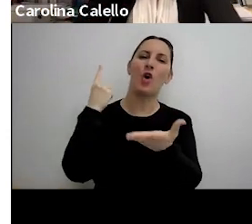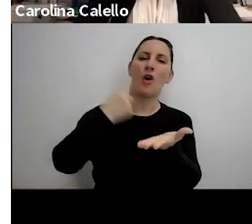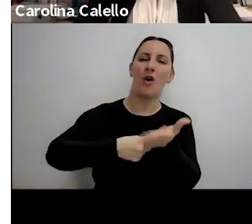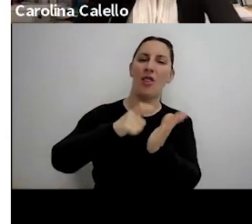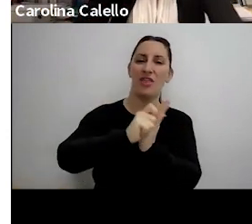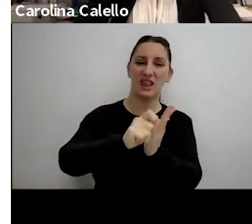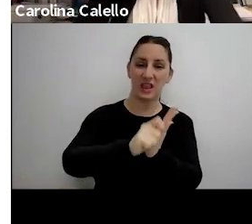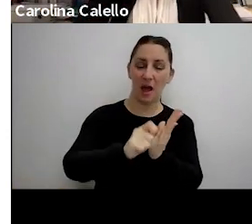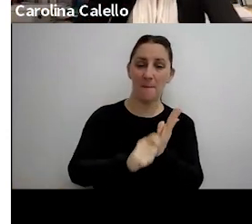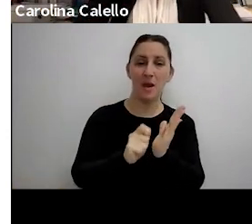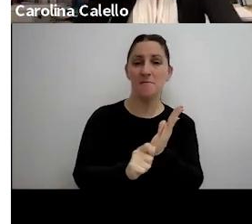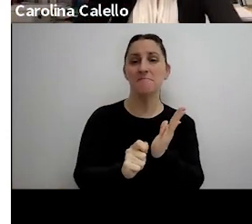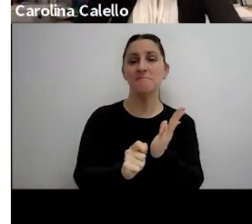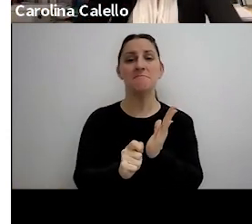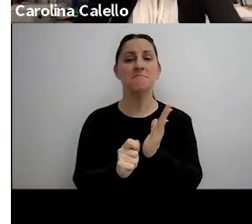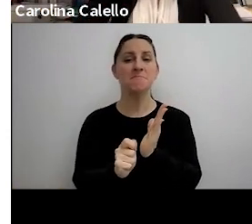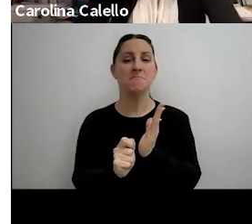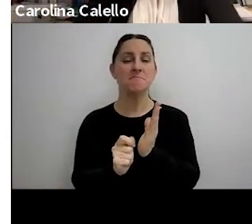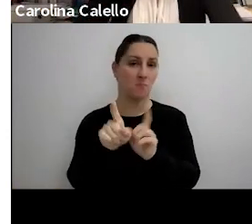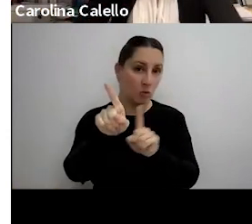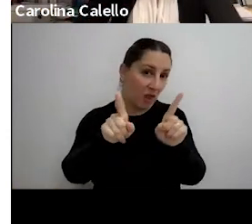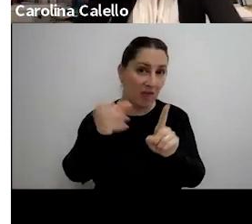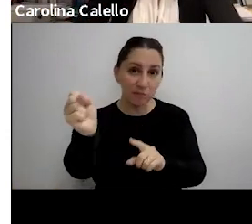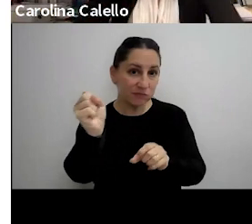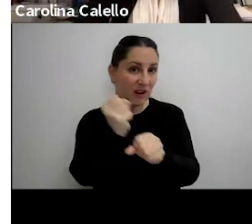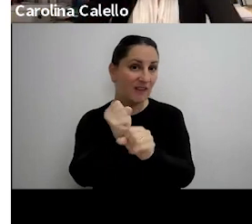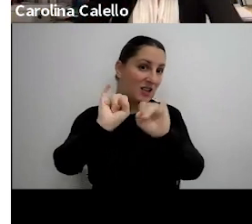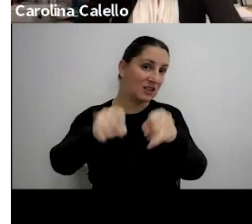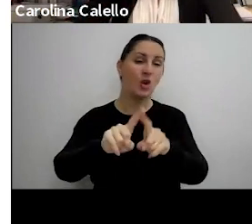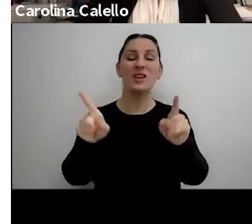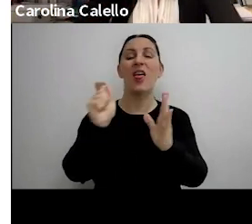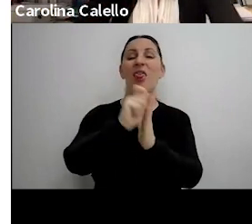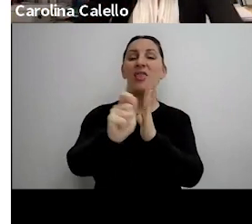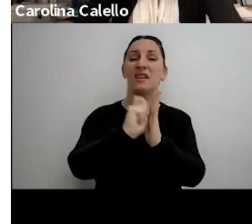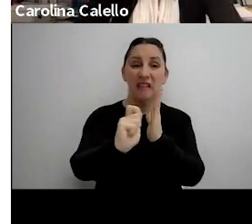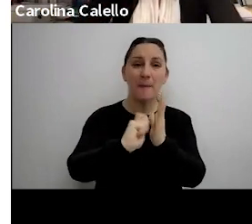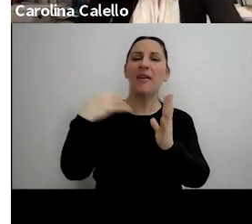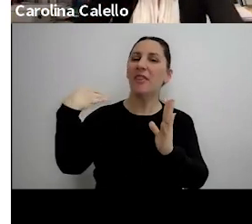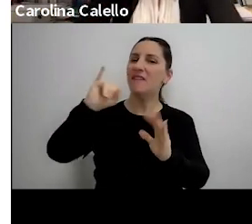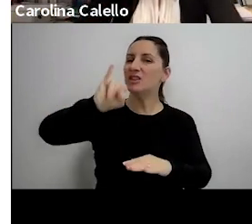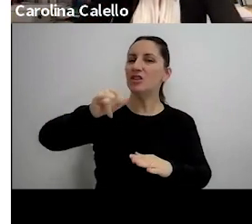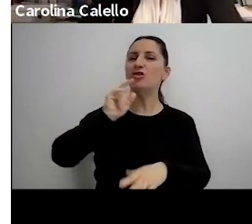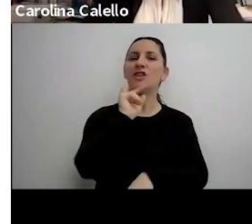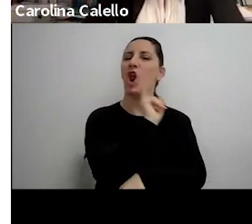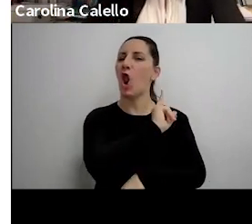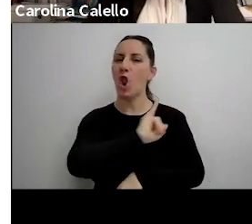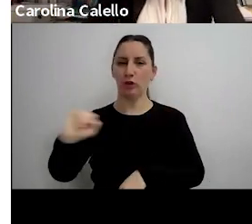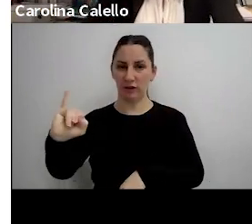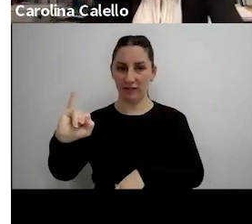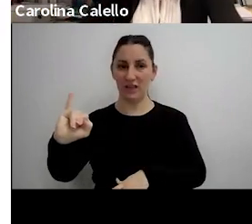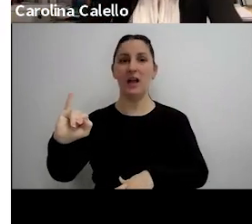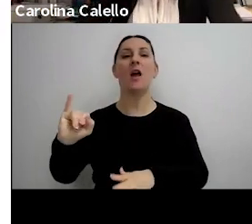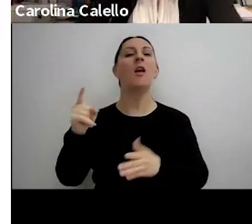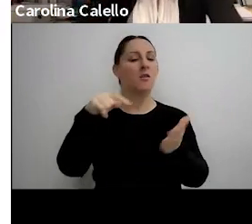si es práctica en alguna de las divisiones donde ustedes están pero ese dictamen tiene que notificarse y tiene que estar expresamente